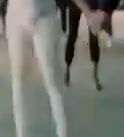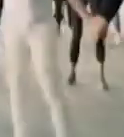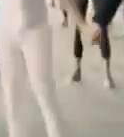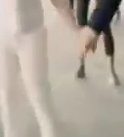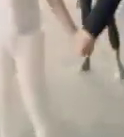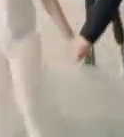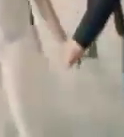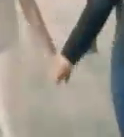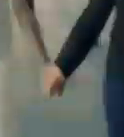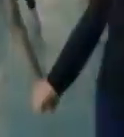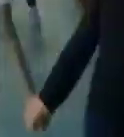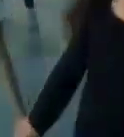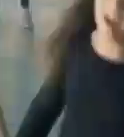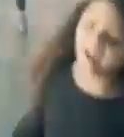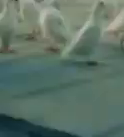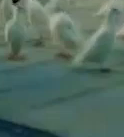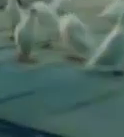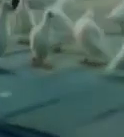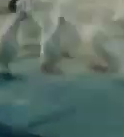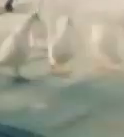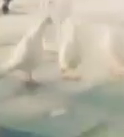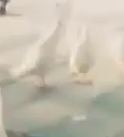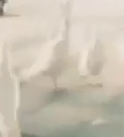ser como huellas